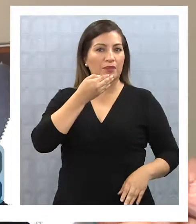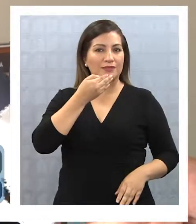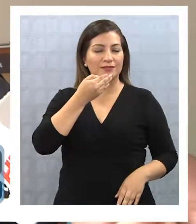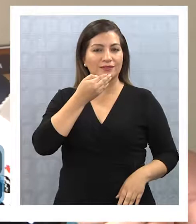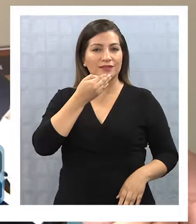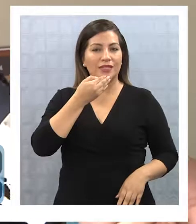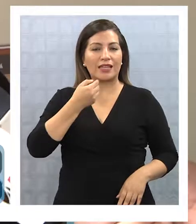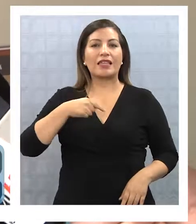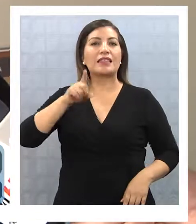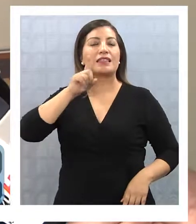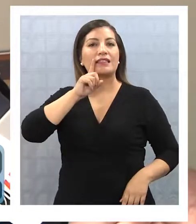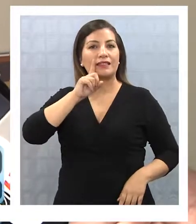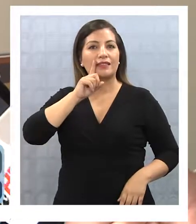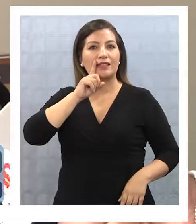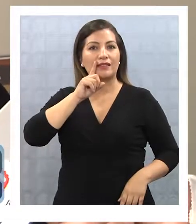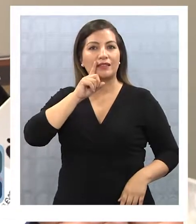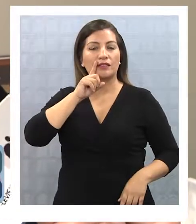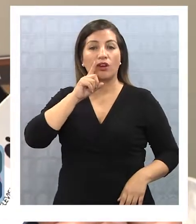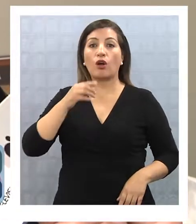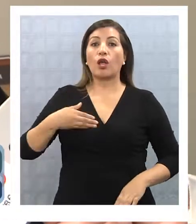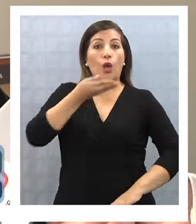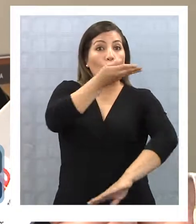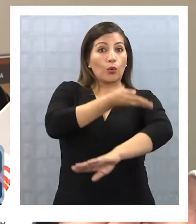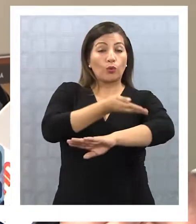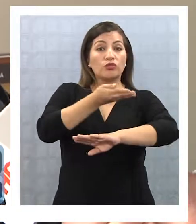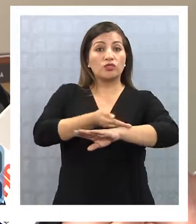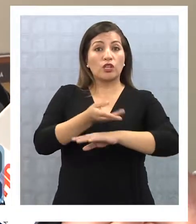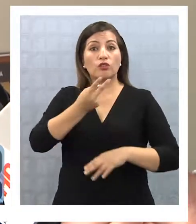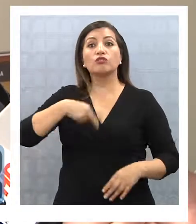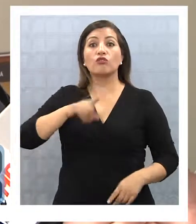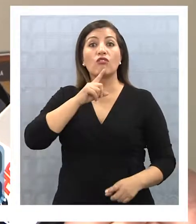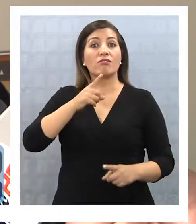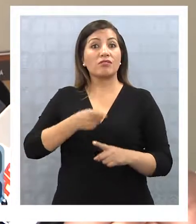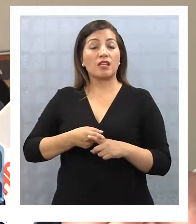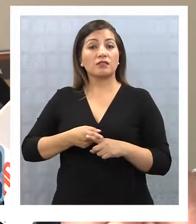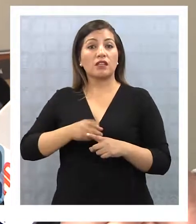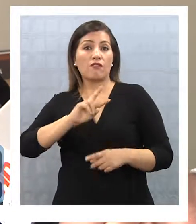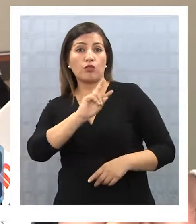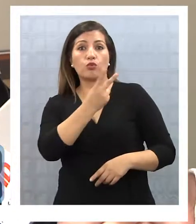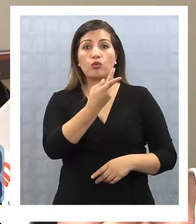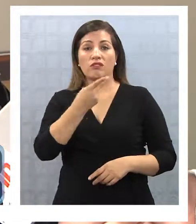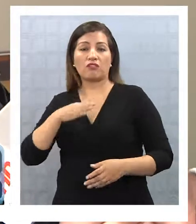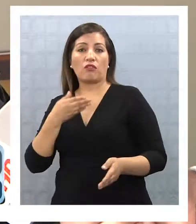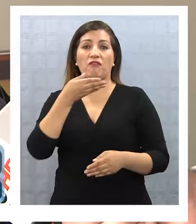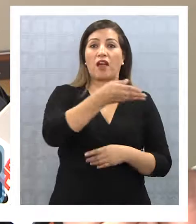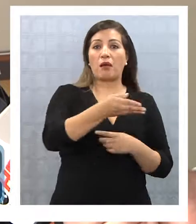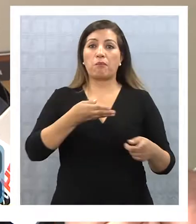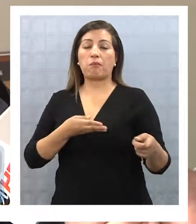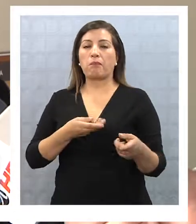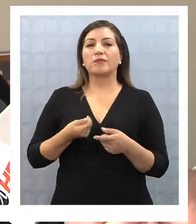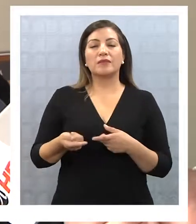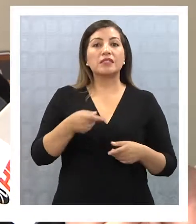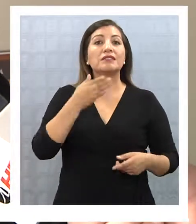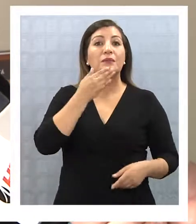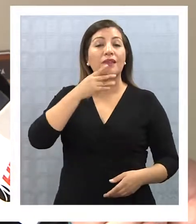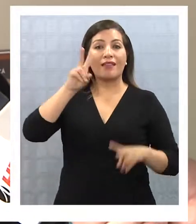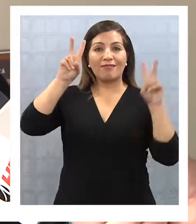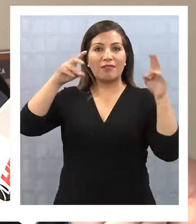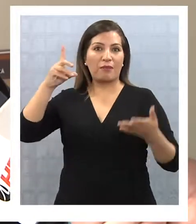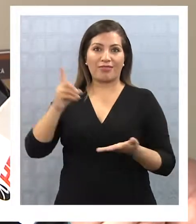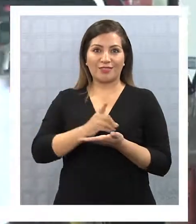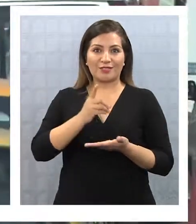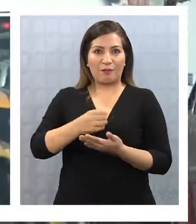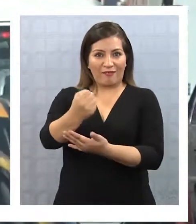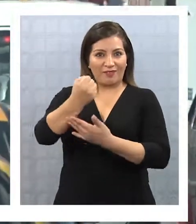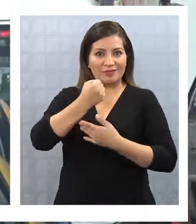también tenemos el honor de recibir los cruceros nosotros que los vamos turnando por sindicato. Y por ende, todo este tema del diccionario va a ser